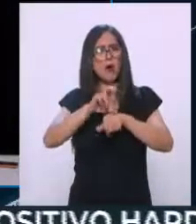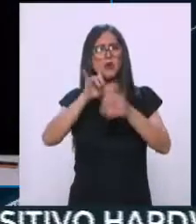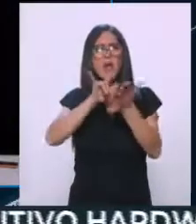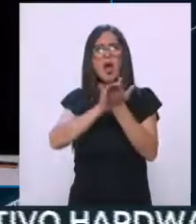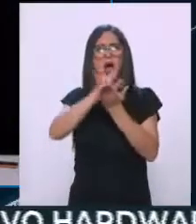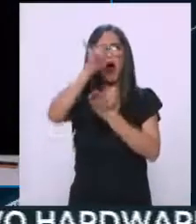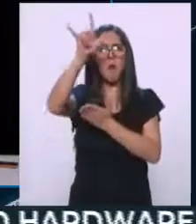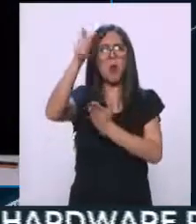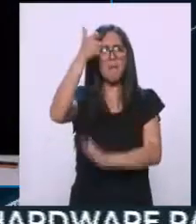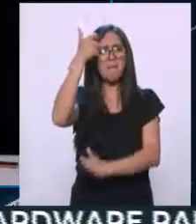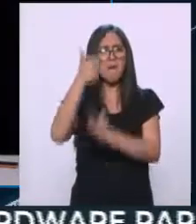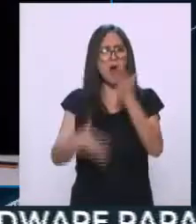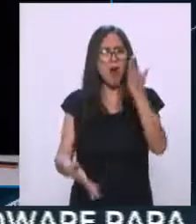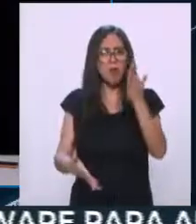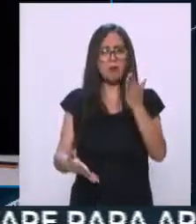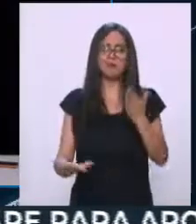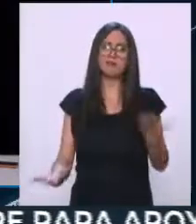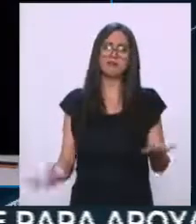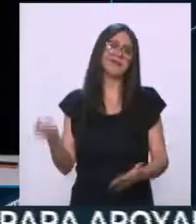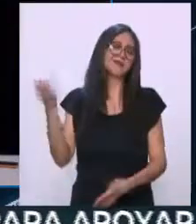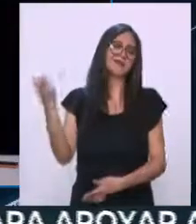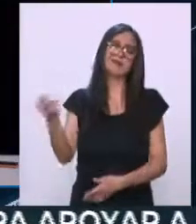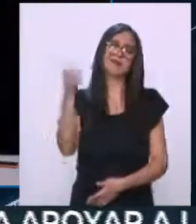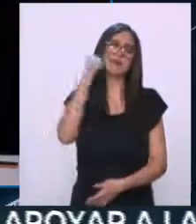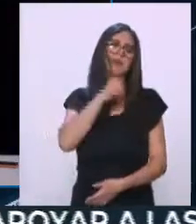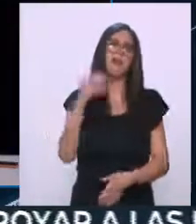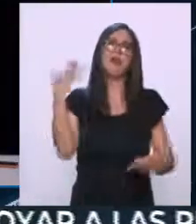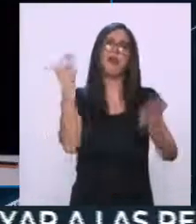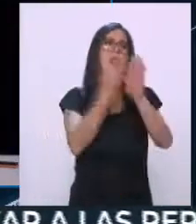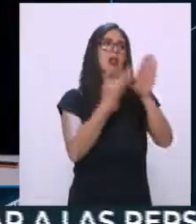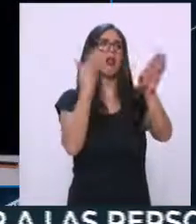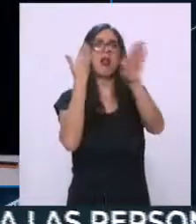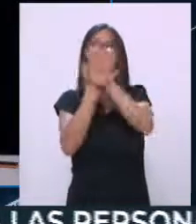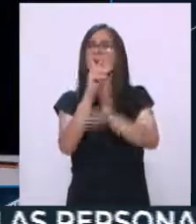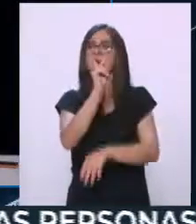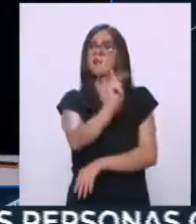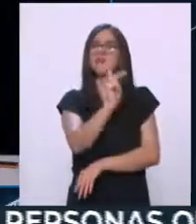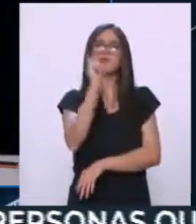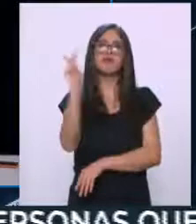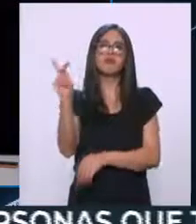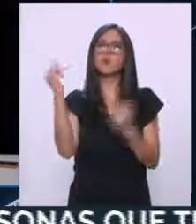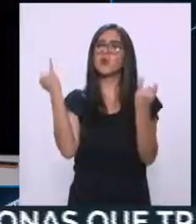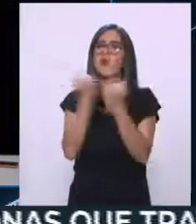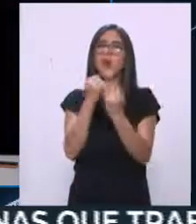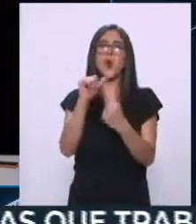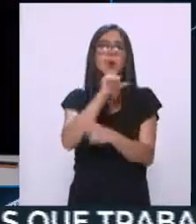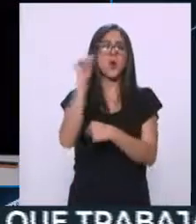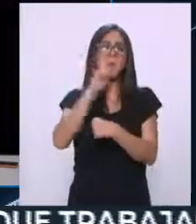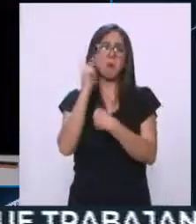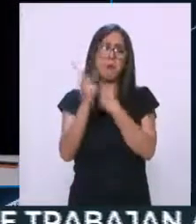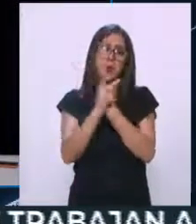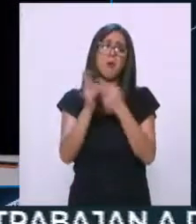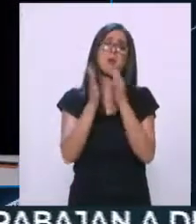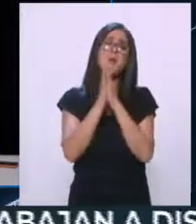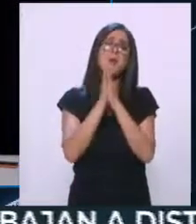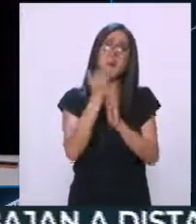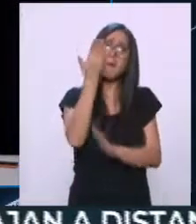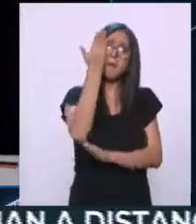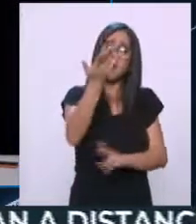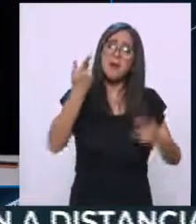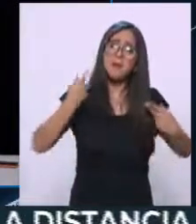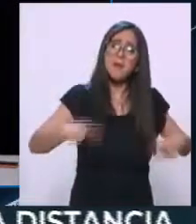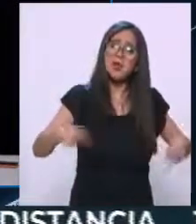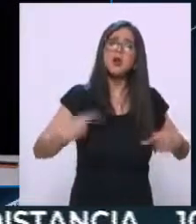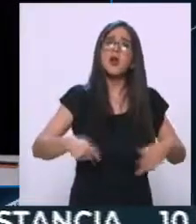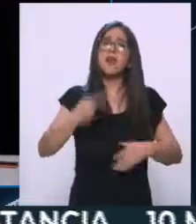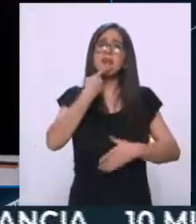pues tiene todas las señas de estas campañas que hemos visto en otros países. Por eso es muy importante que nos ayude la gente a denunciar cómo operan